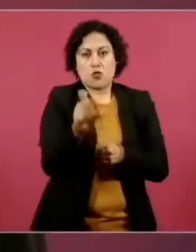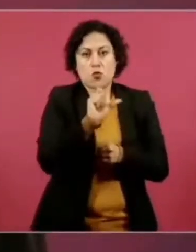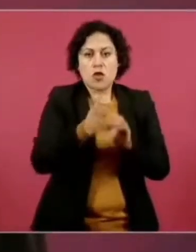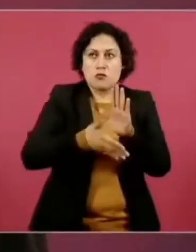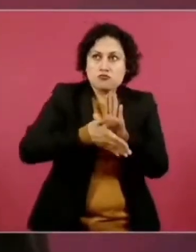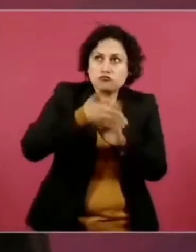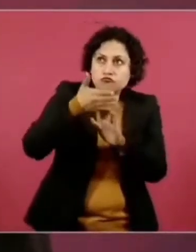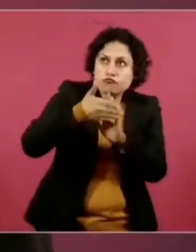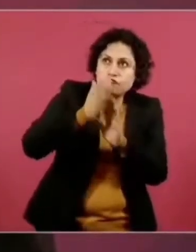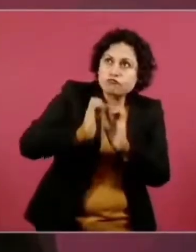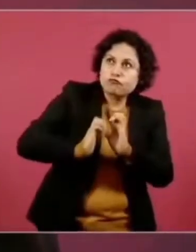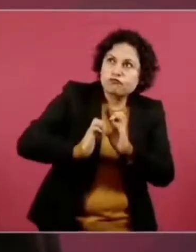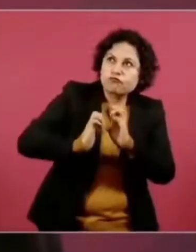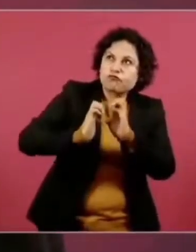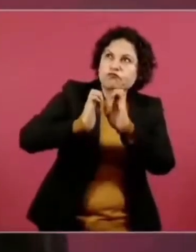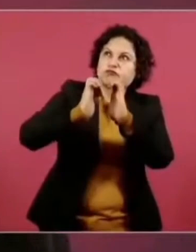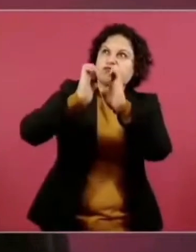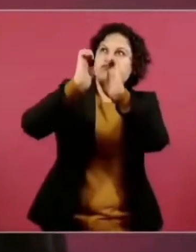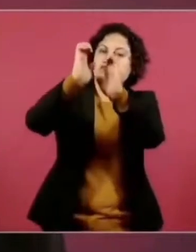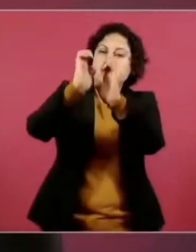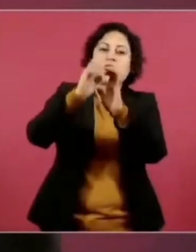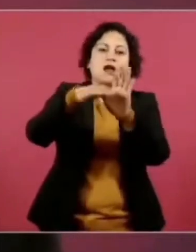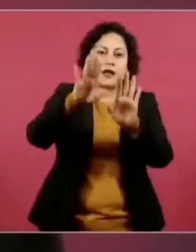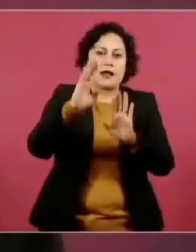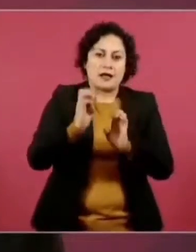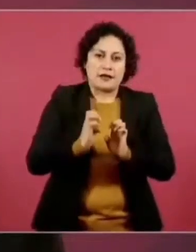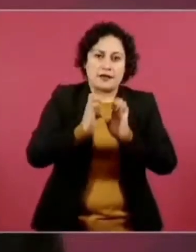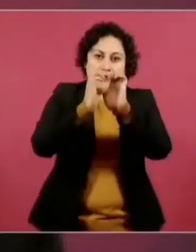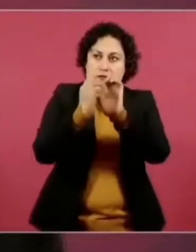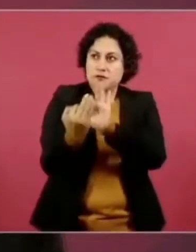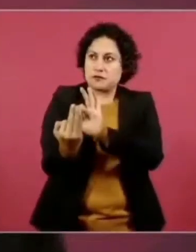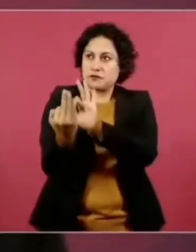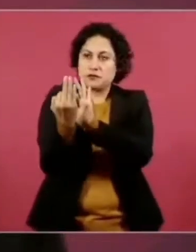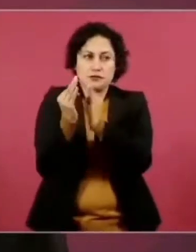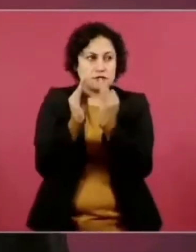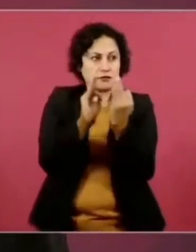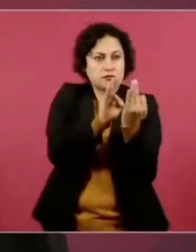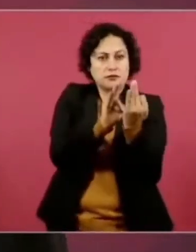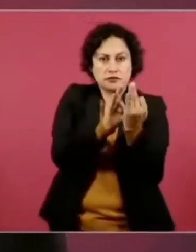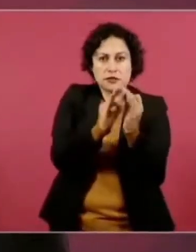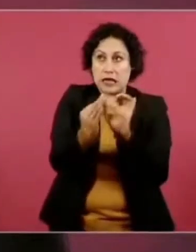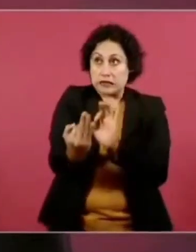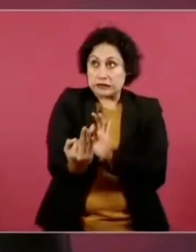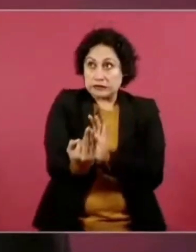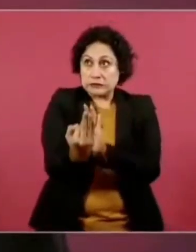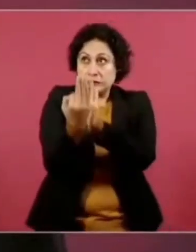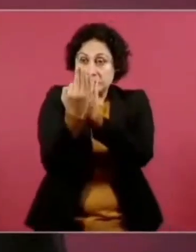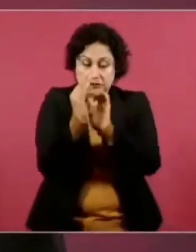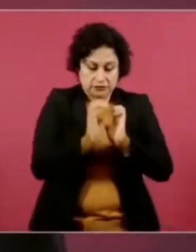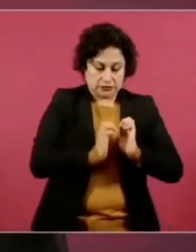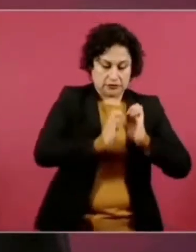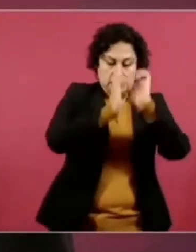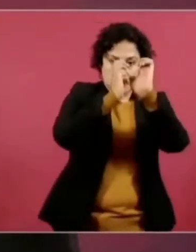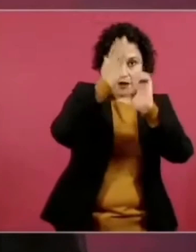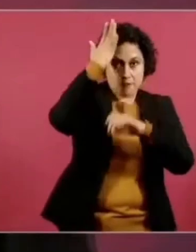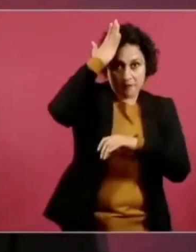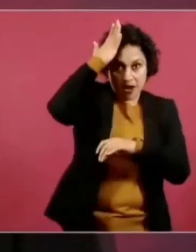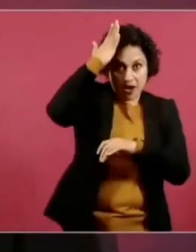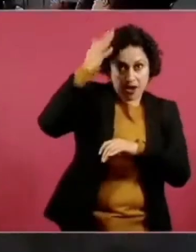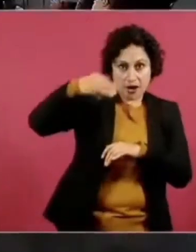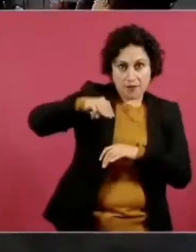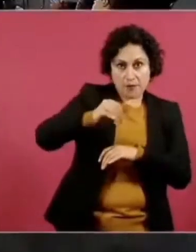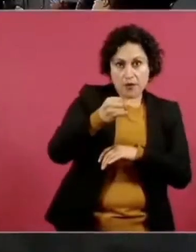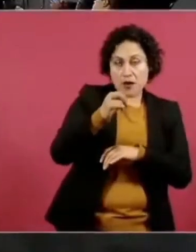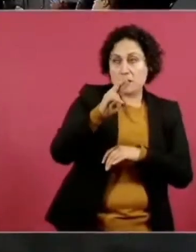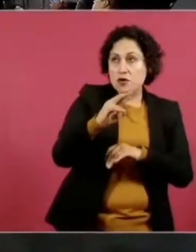torre y la de enfrente y la otra, la de enfrente sobre todo, no sé si la tercera, la